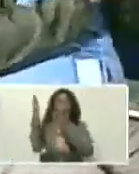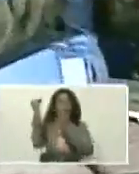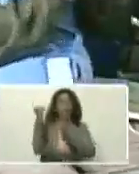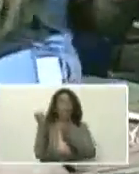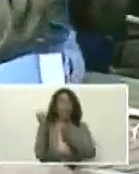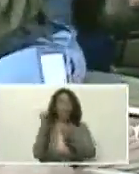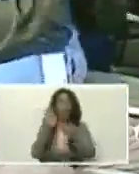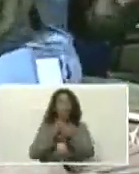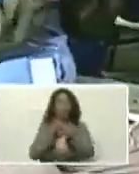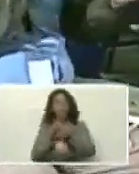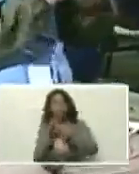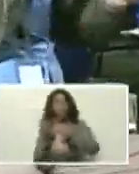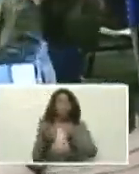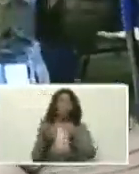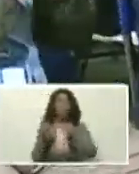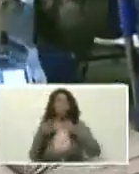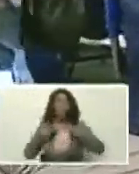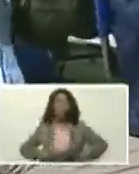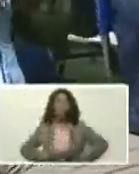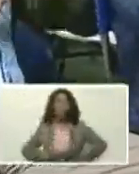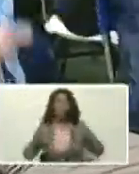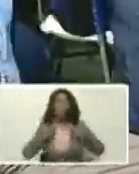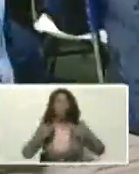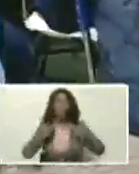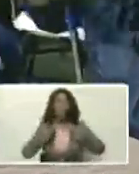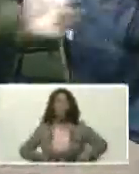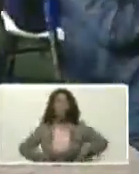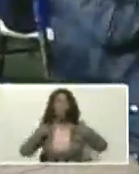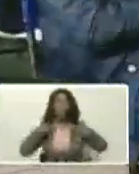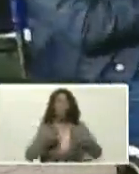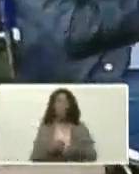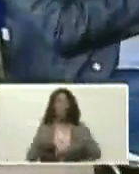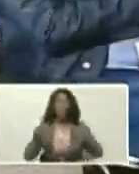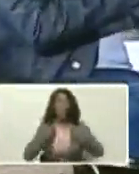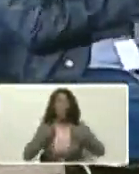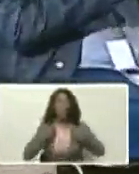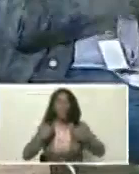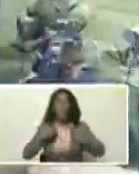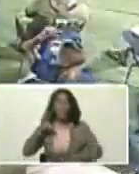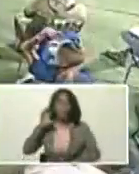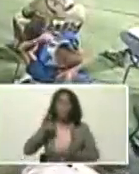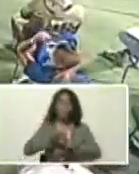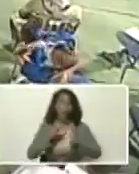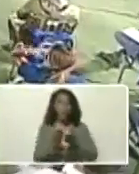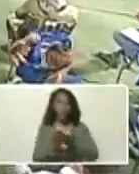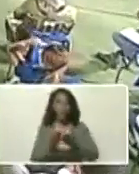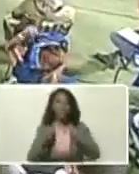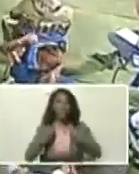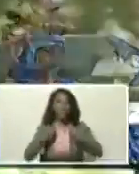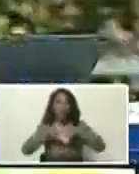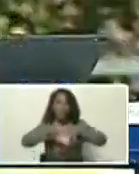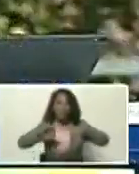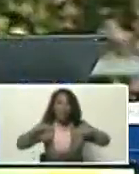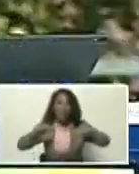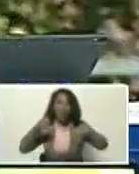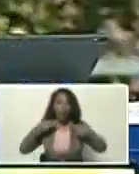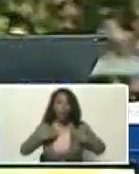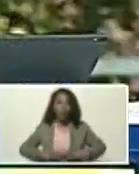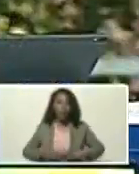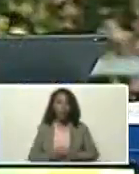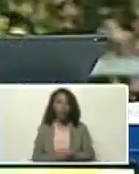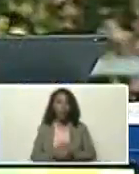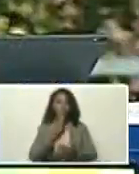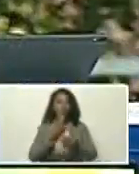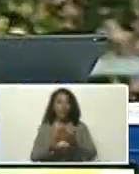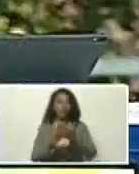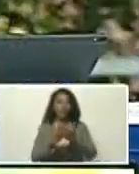y en un canto de humanidad, que viva la vida, que viva el planeta, que viva la Pachamama, gracias.